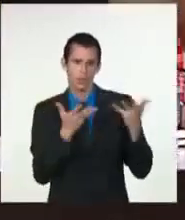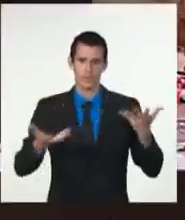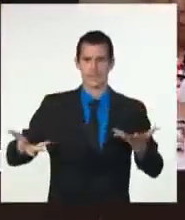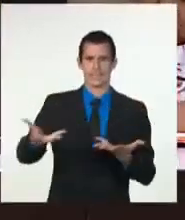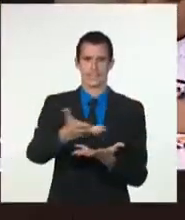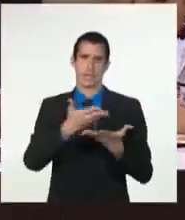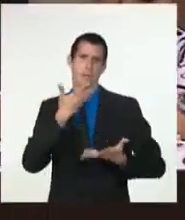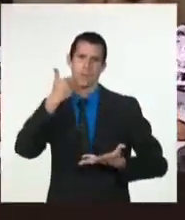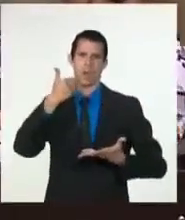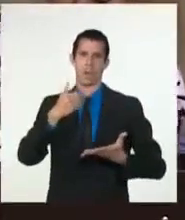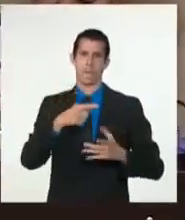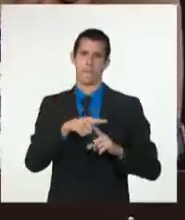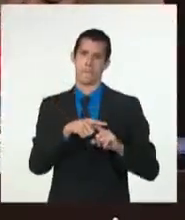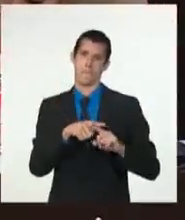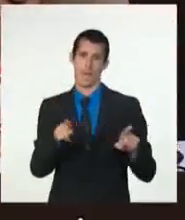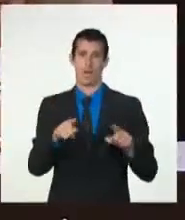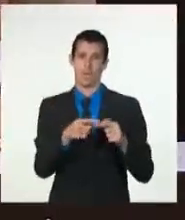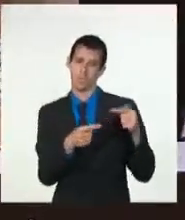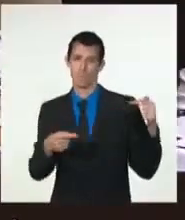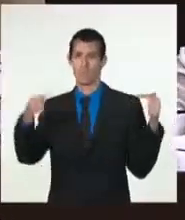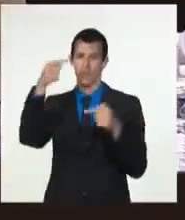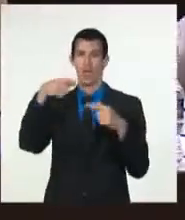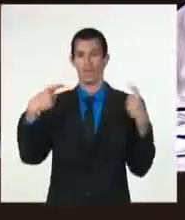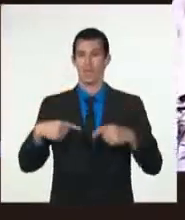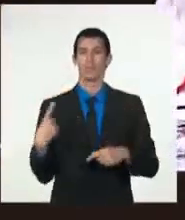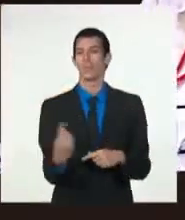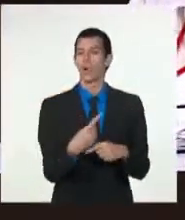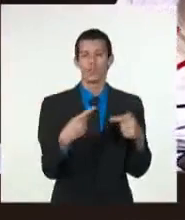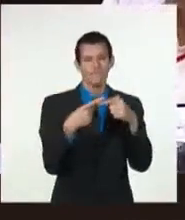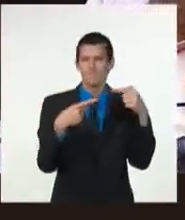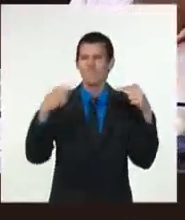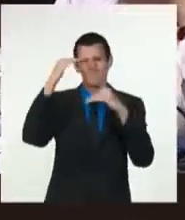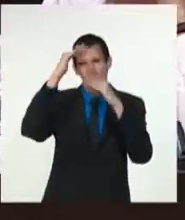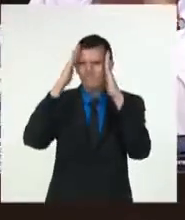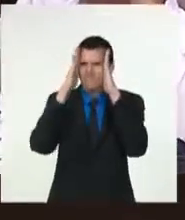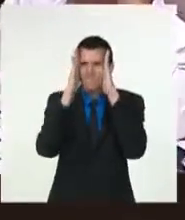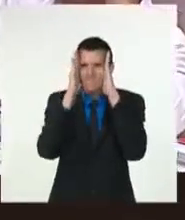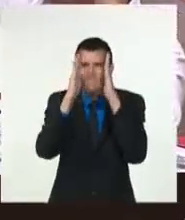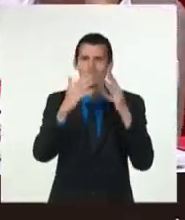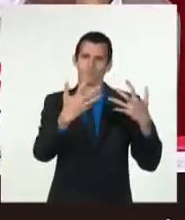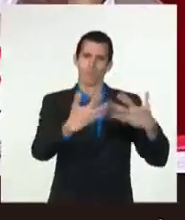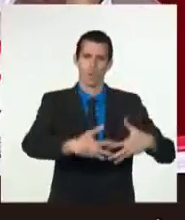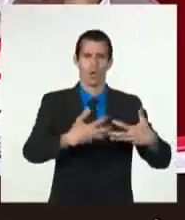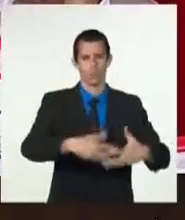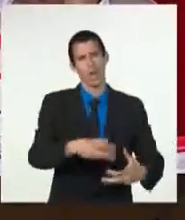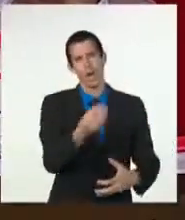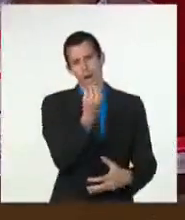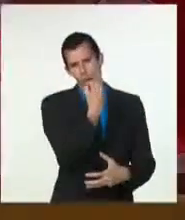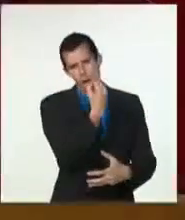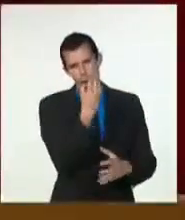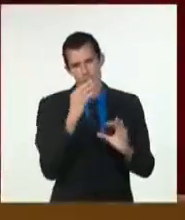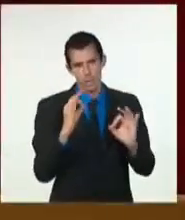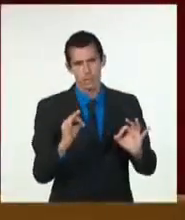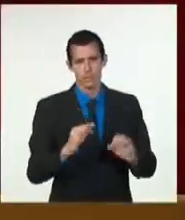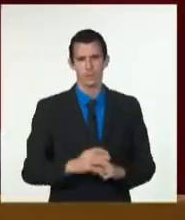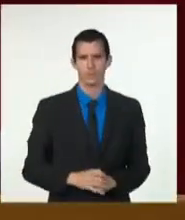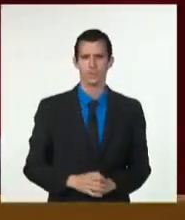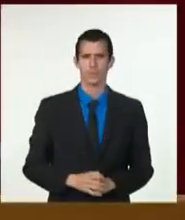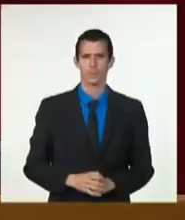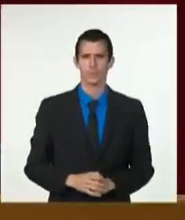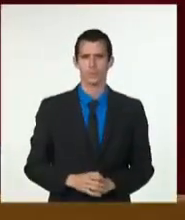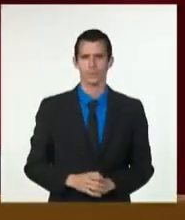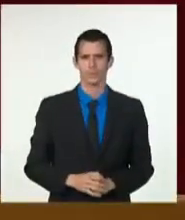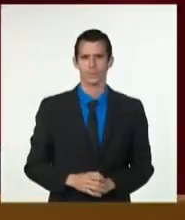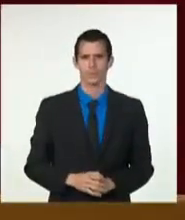riquezas en primer lugar produciendo alimentos. la solución definitiva llegará